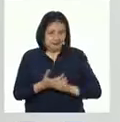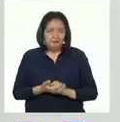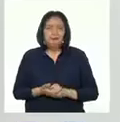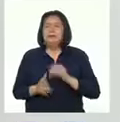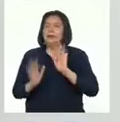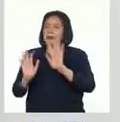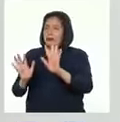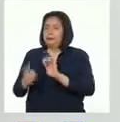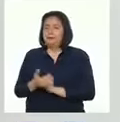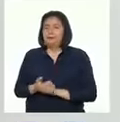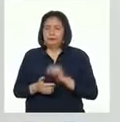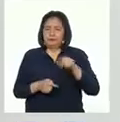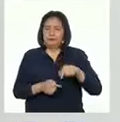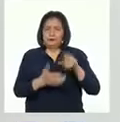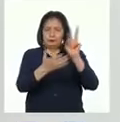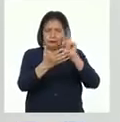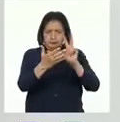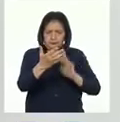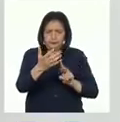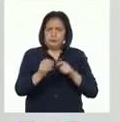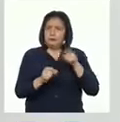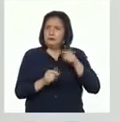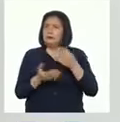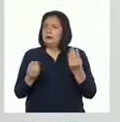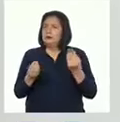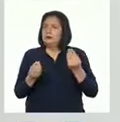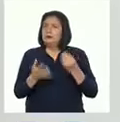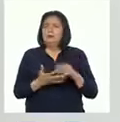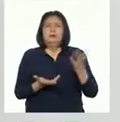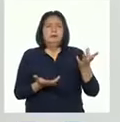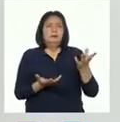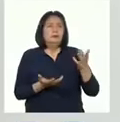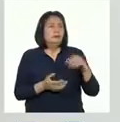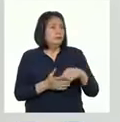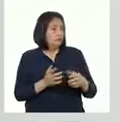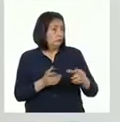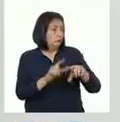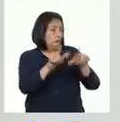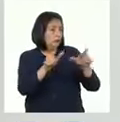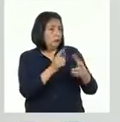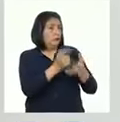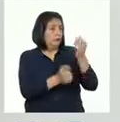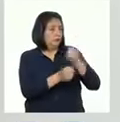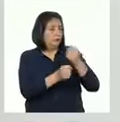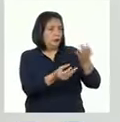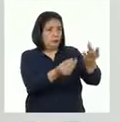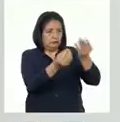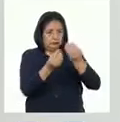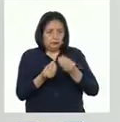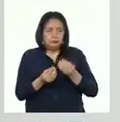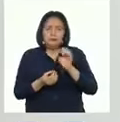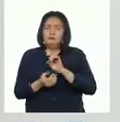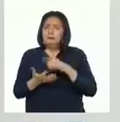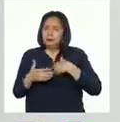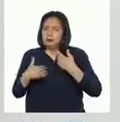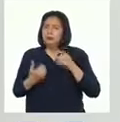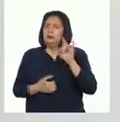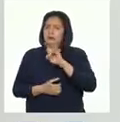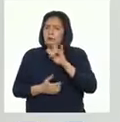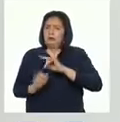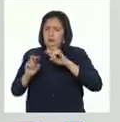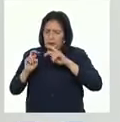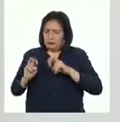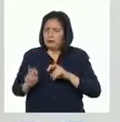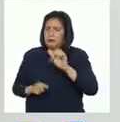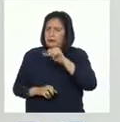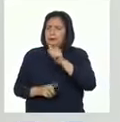leamos. Este texto ha sido adaptado de una fuente muy confiable, así que podemos emplearlo para la investigación.